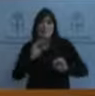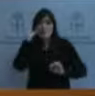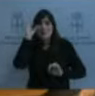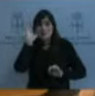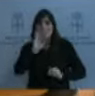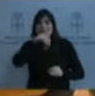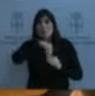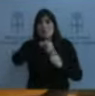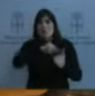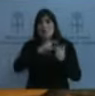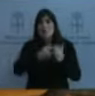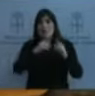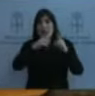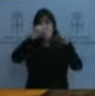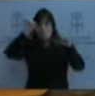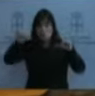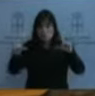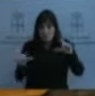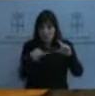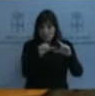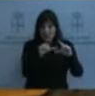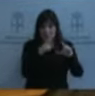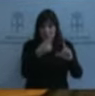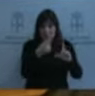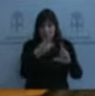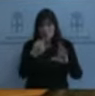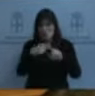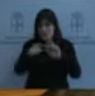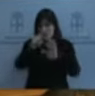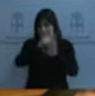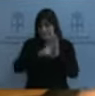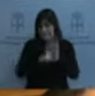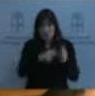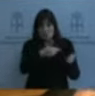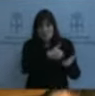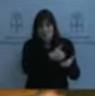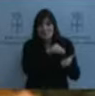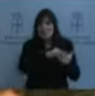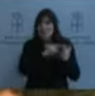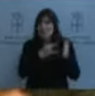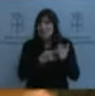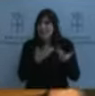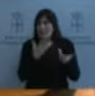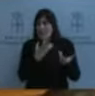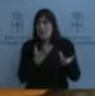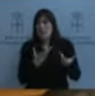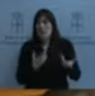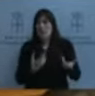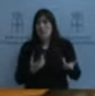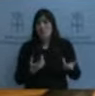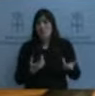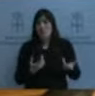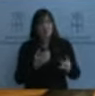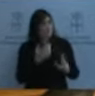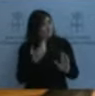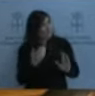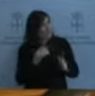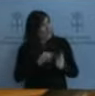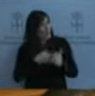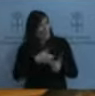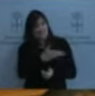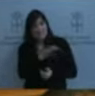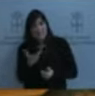Me veis que hagamos un plan en serio. Bueno, ¿y cómo cree que son los demás? En todo caso, vamos con